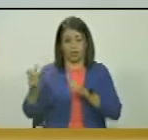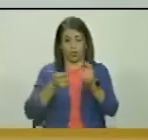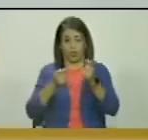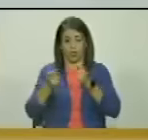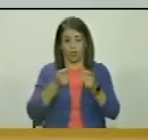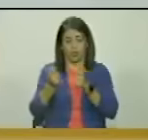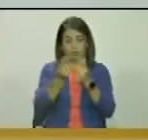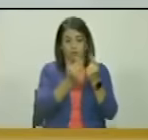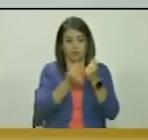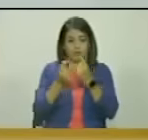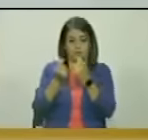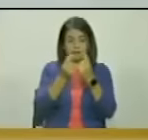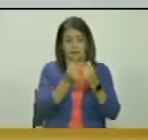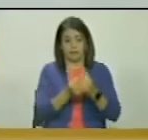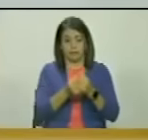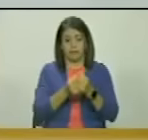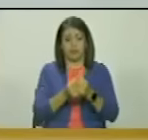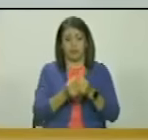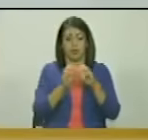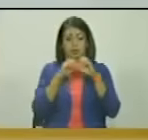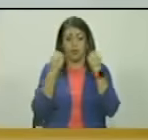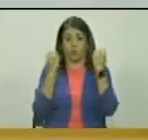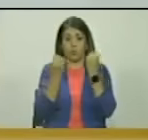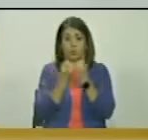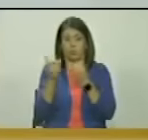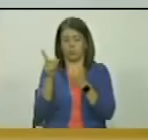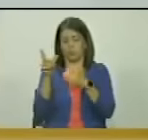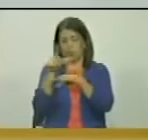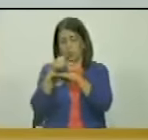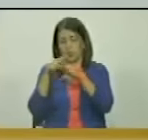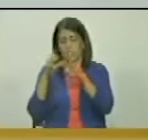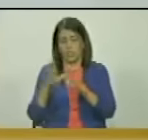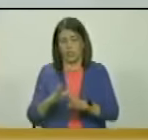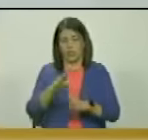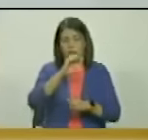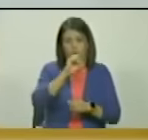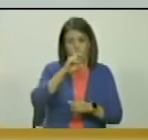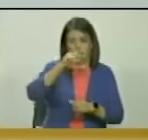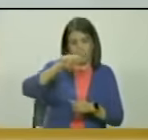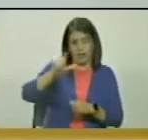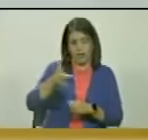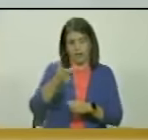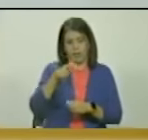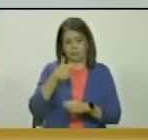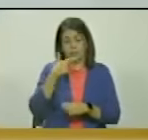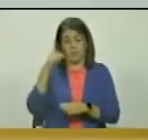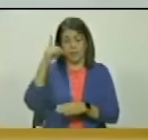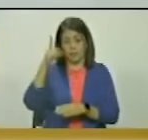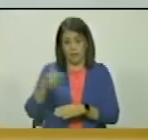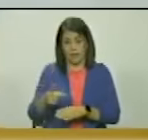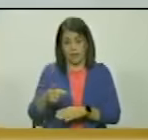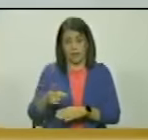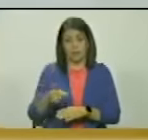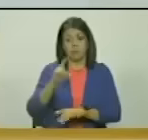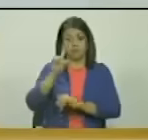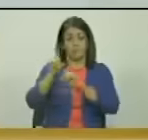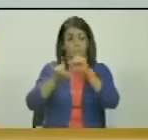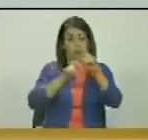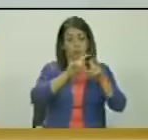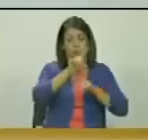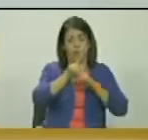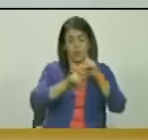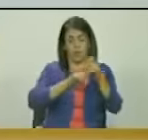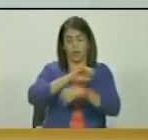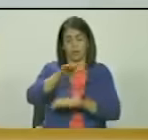y Financiamiento de las organizaciones no gubernamentales y afines. Es nuestro deber consultar